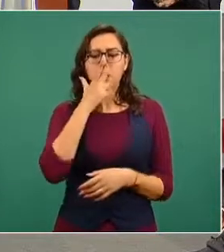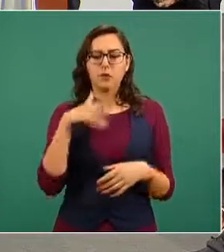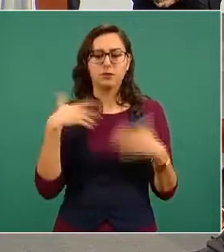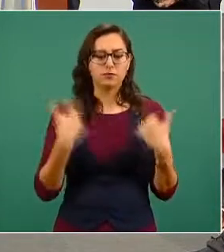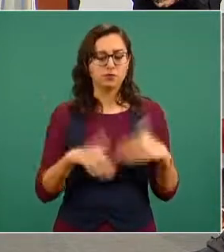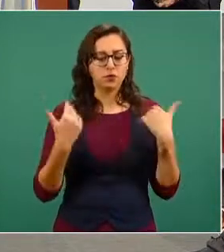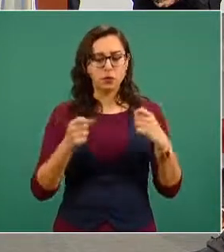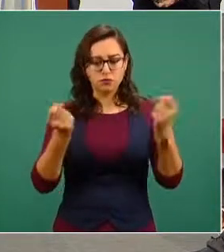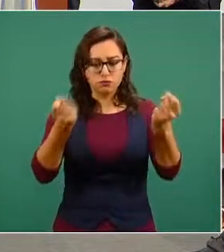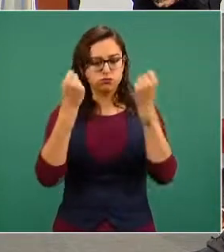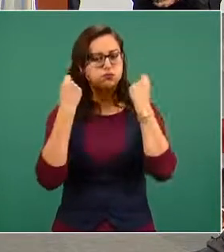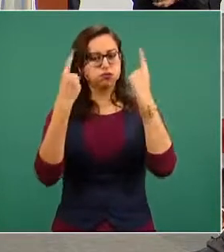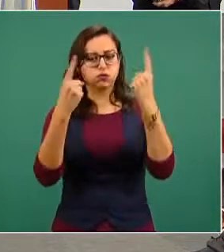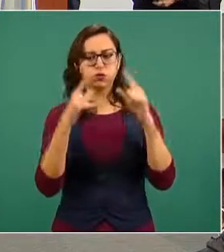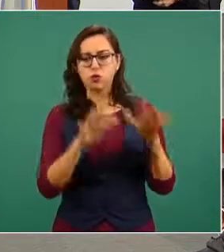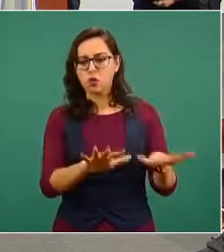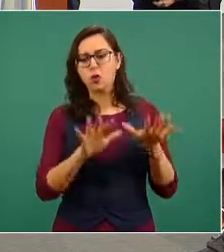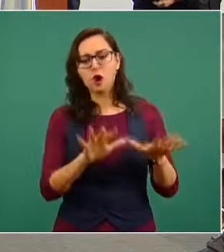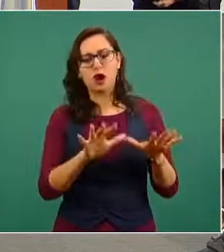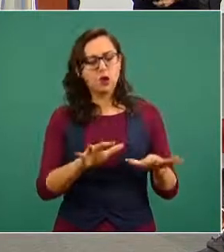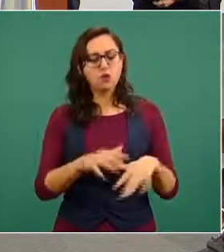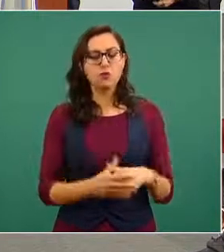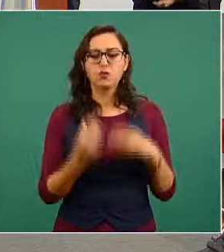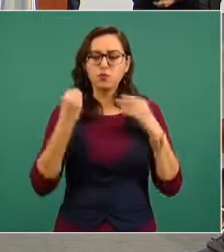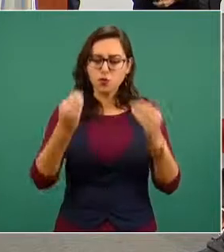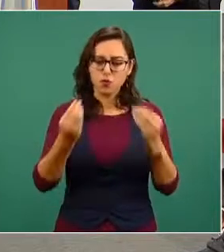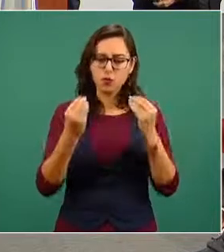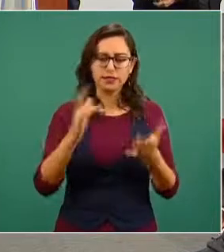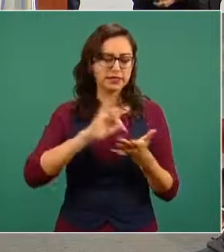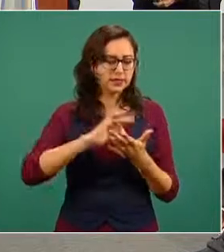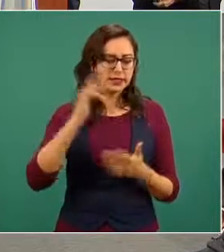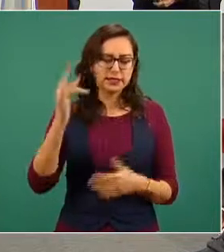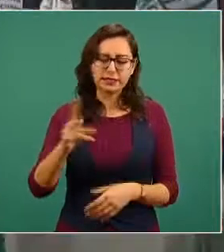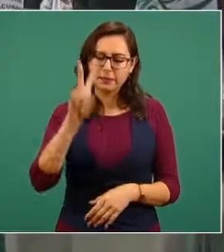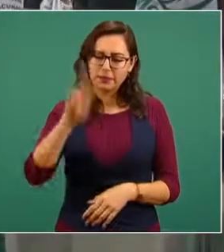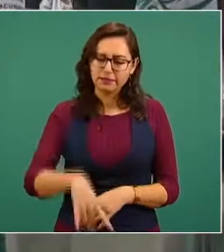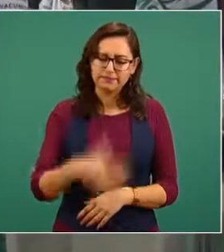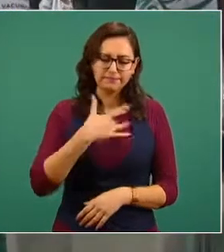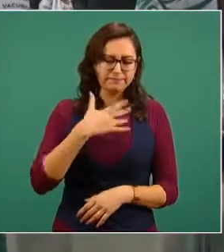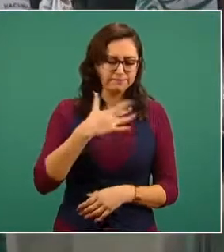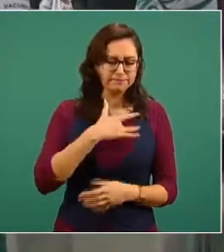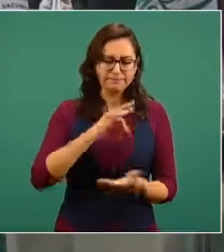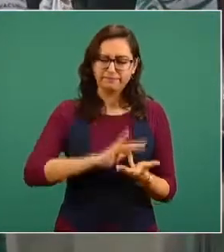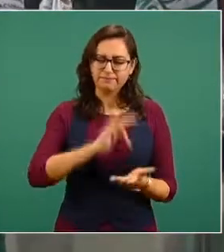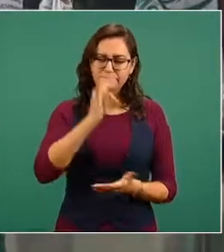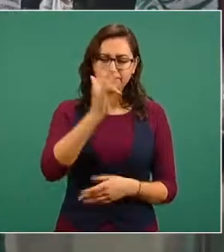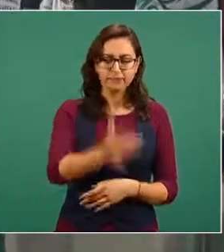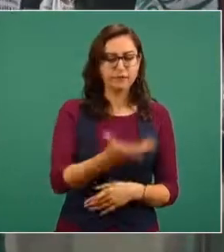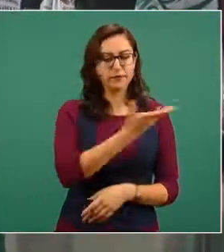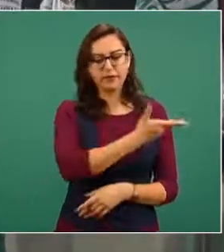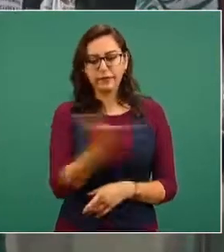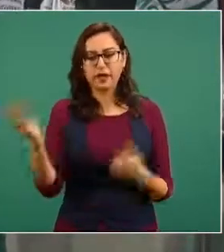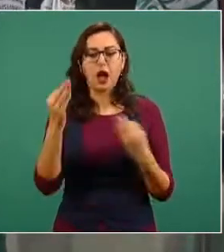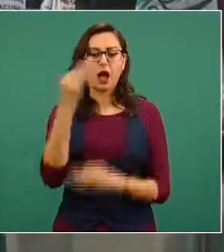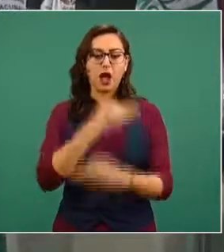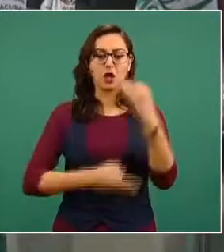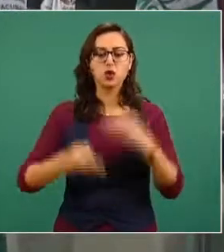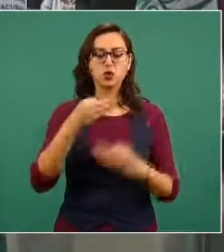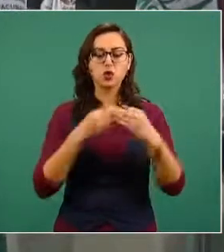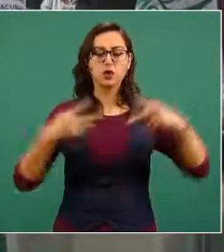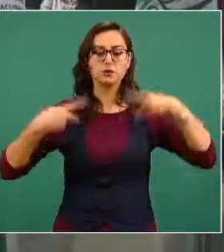extraordinario. Muchas gracias de todo corazón a todas, a todos los trabajadores